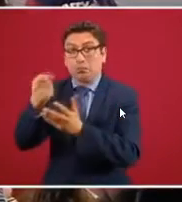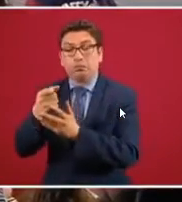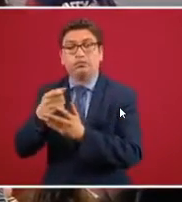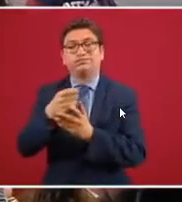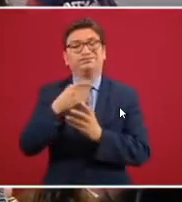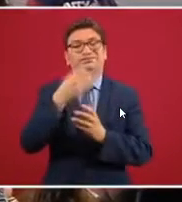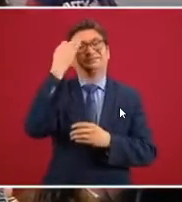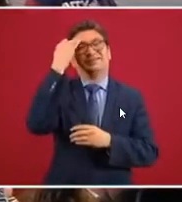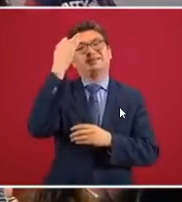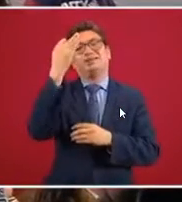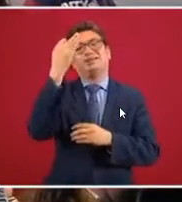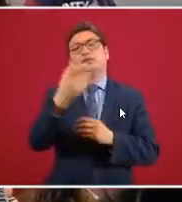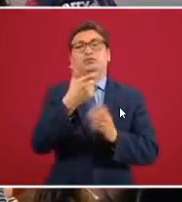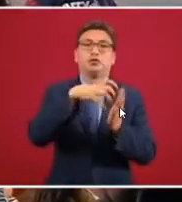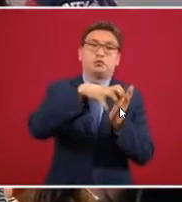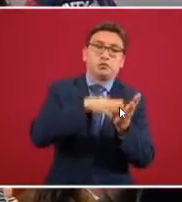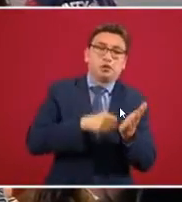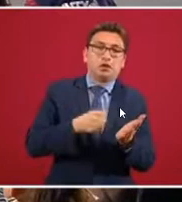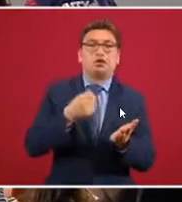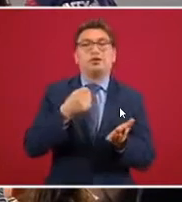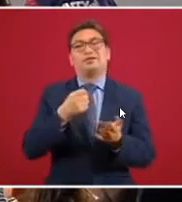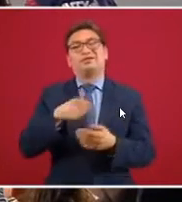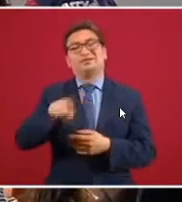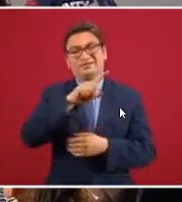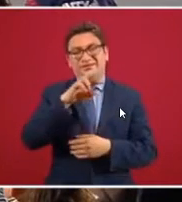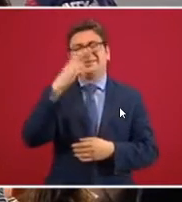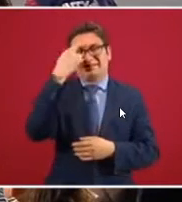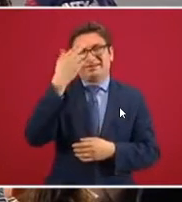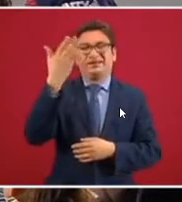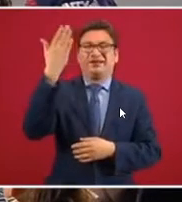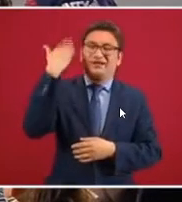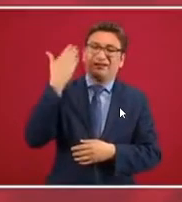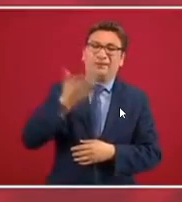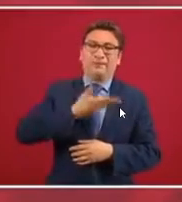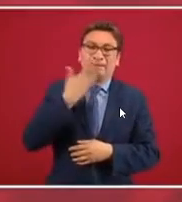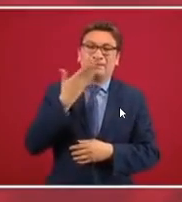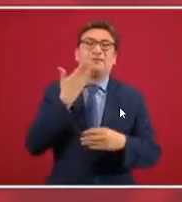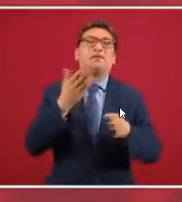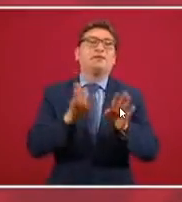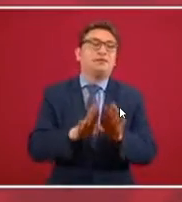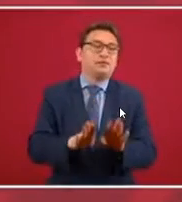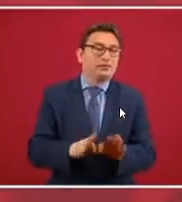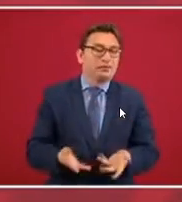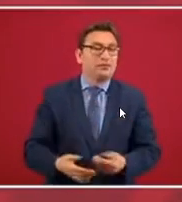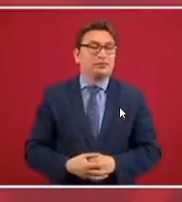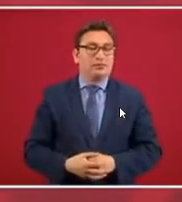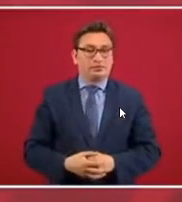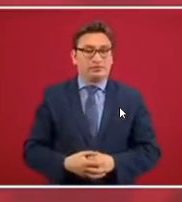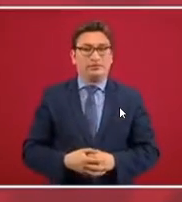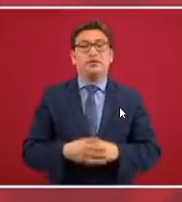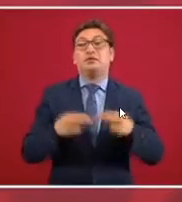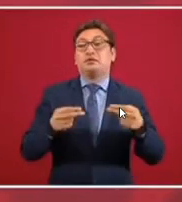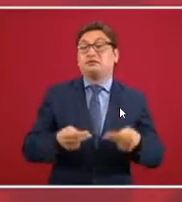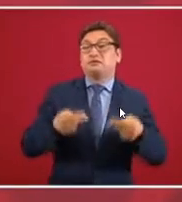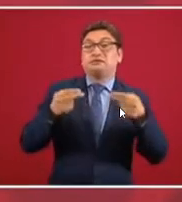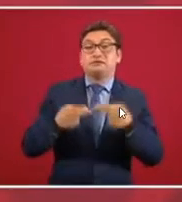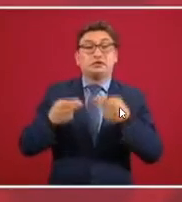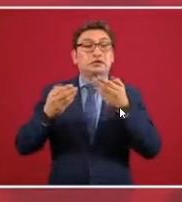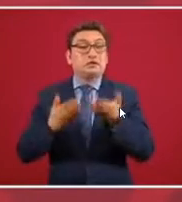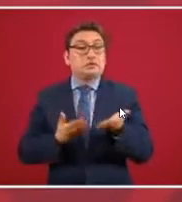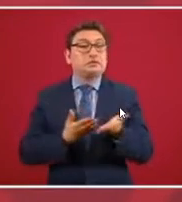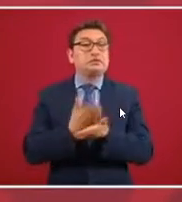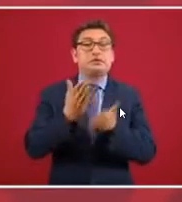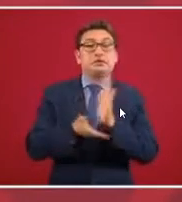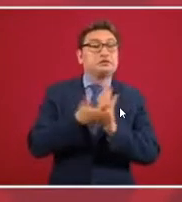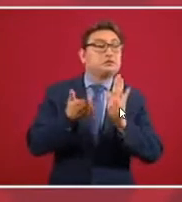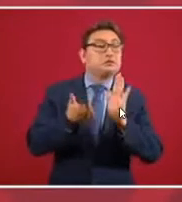tarda. Acuérdense cómo era antes, cómo se metían al negocio de la